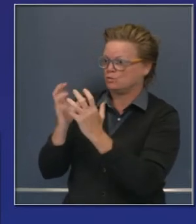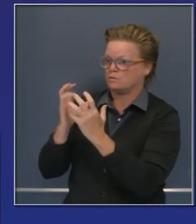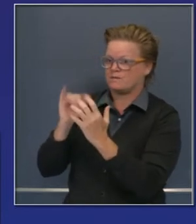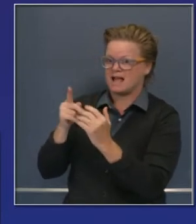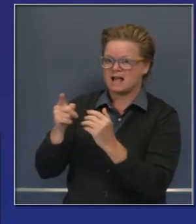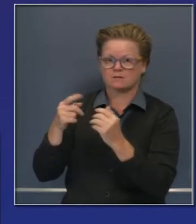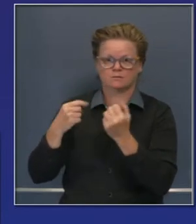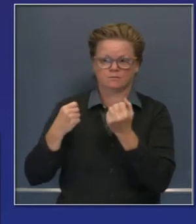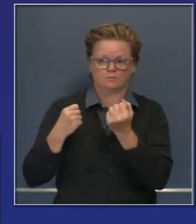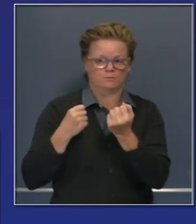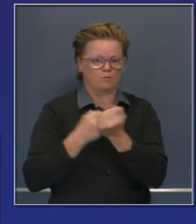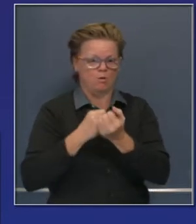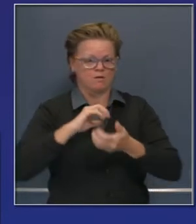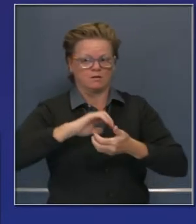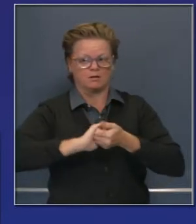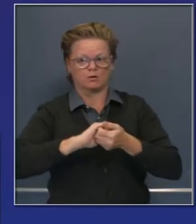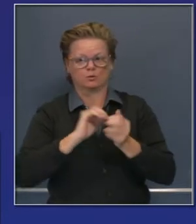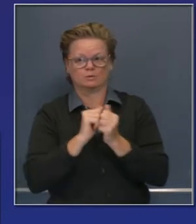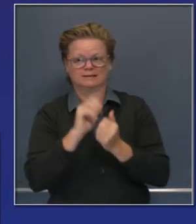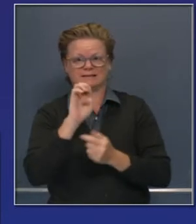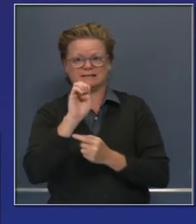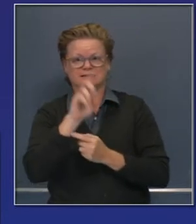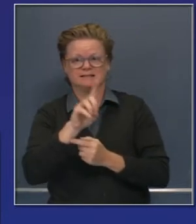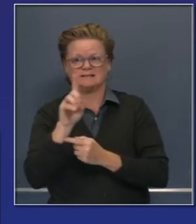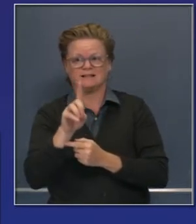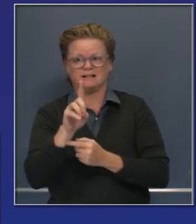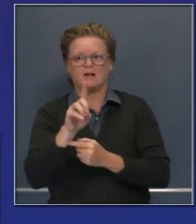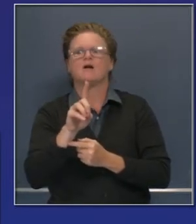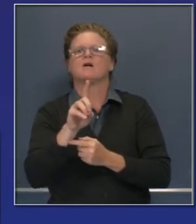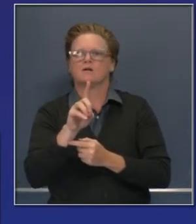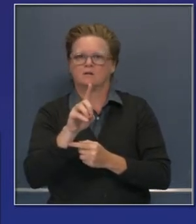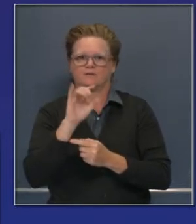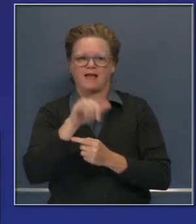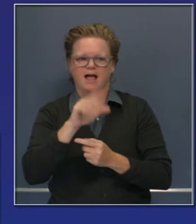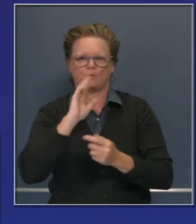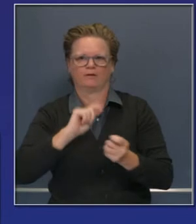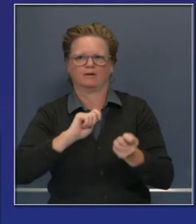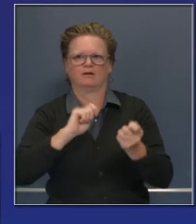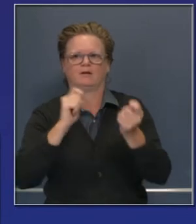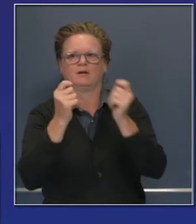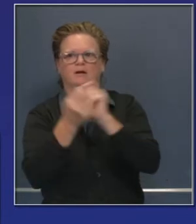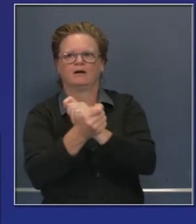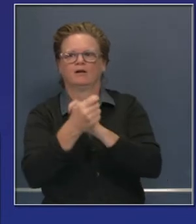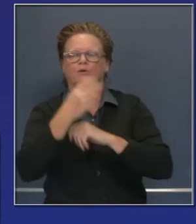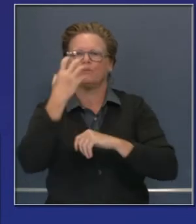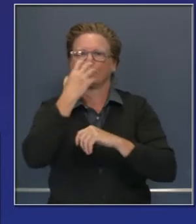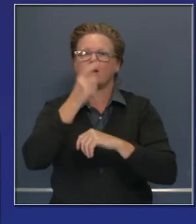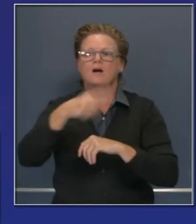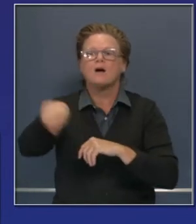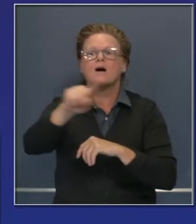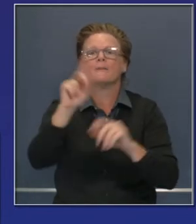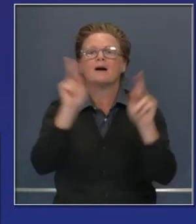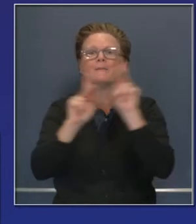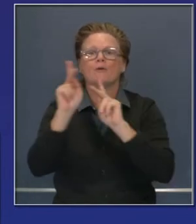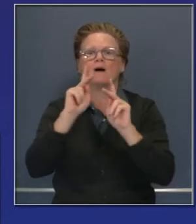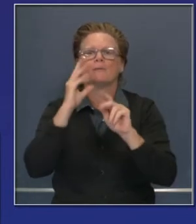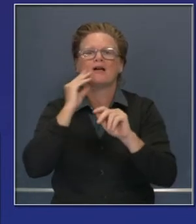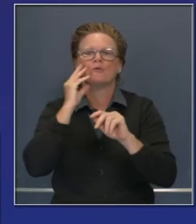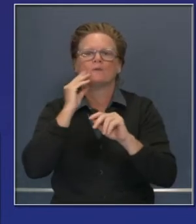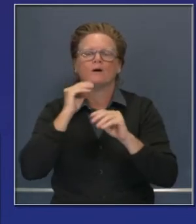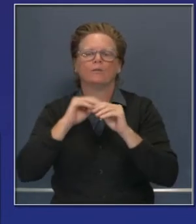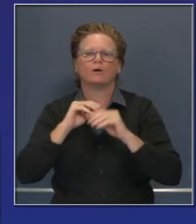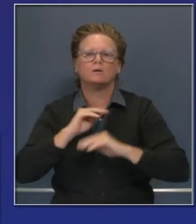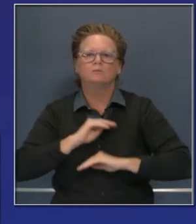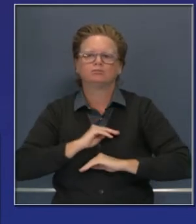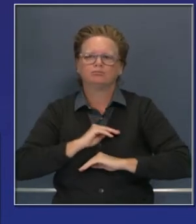Queremos colaborar para poder llegar a esa experiencia de primera clase. Gracias, gobernador. Gracias,